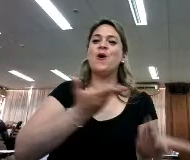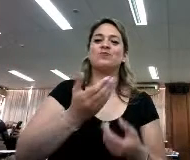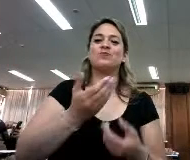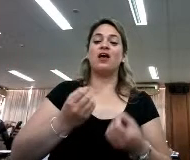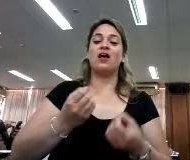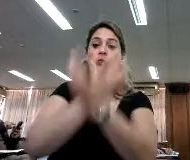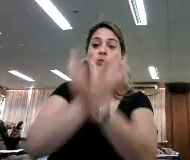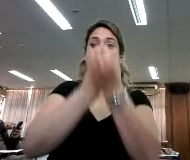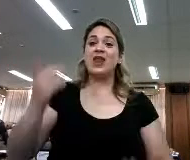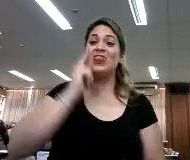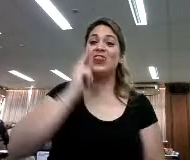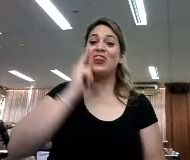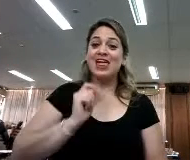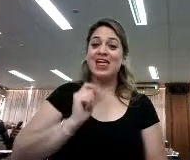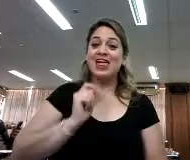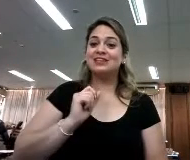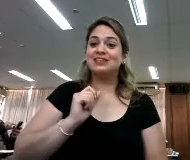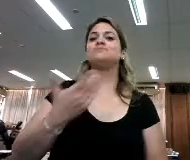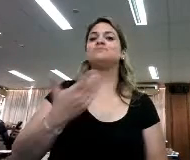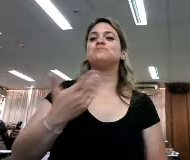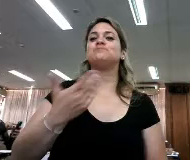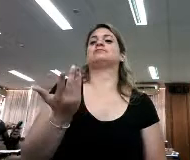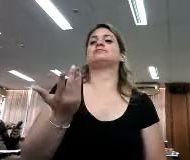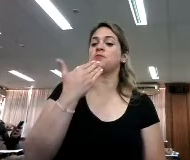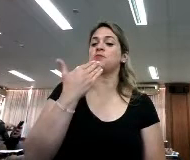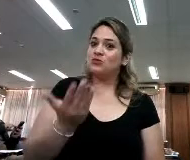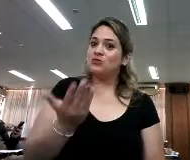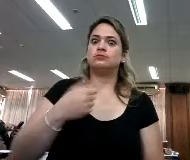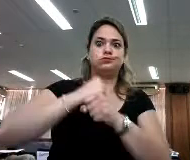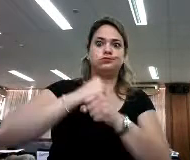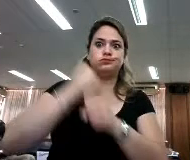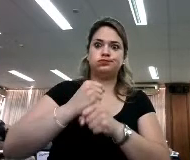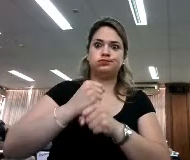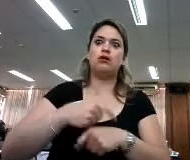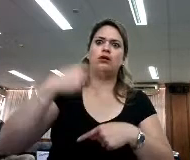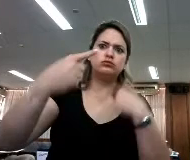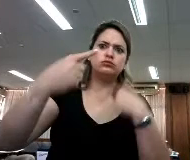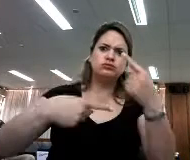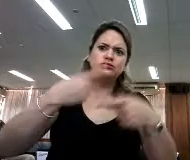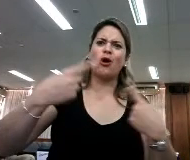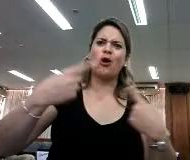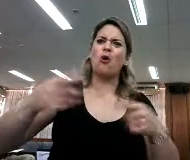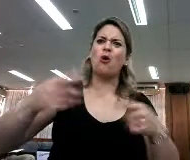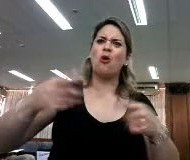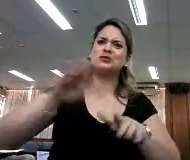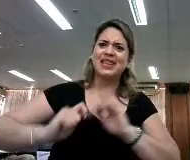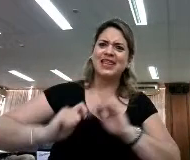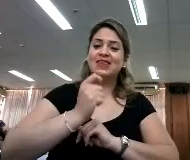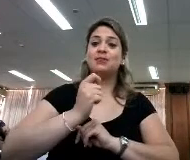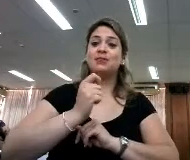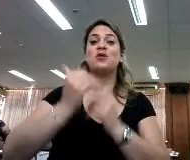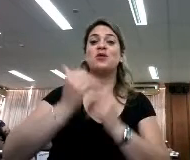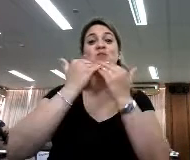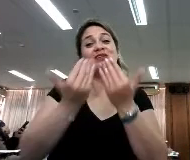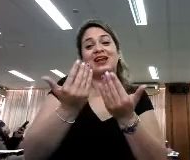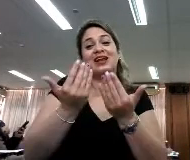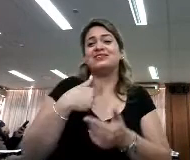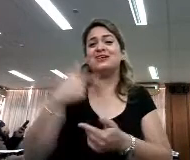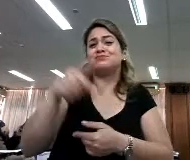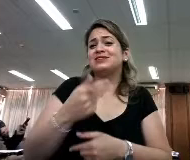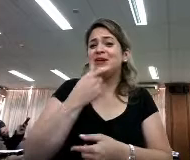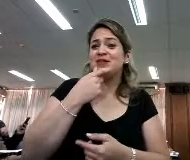por todas las gestiones, por todo el trajín, el sube y baja, por cómo nos has estado atendiendo acá, de verdad me he sentido